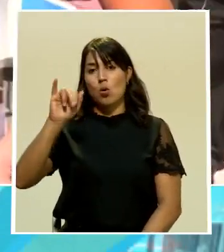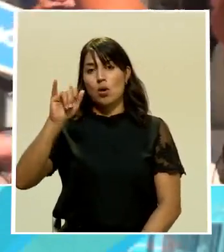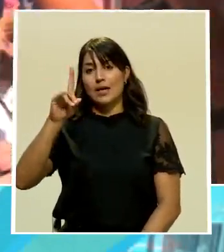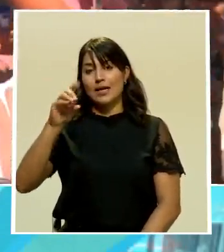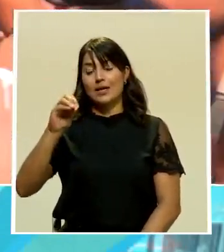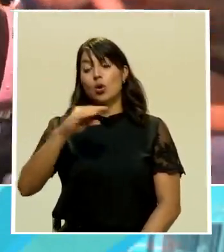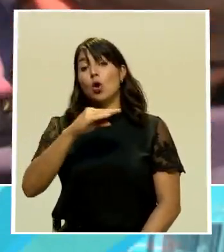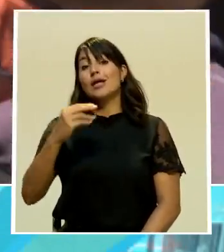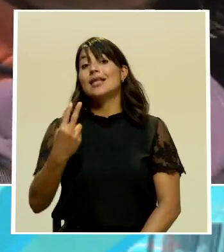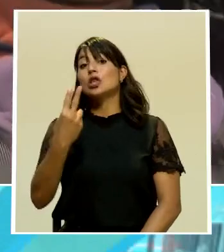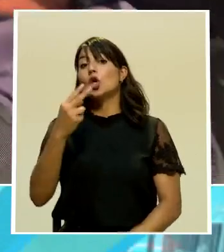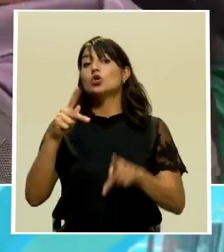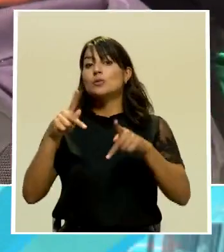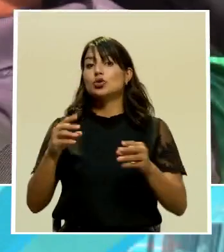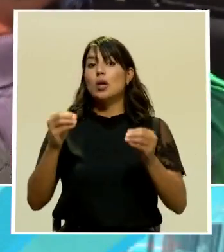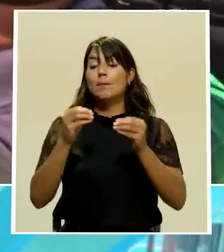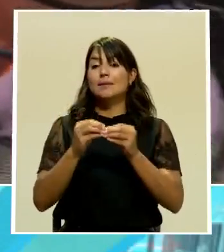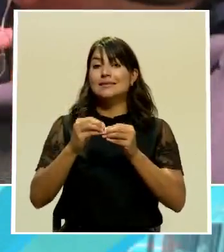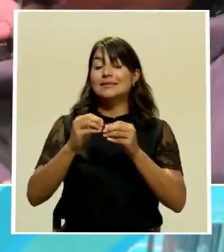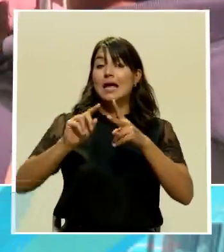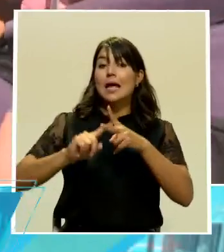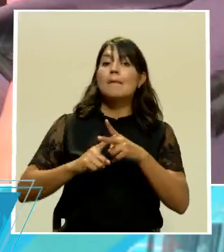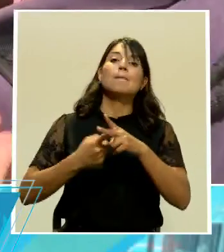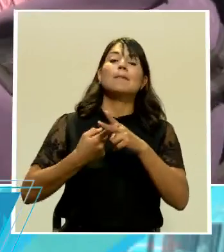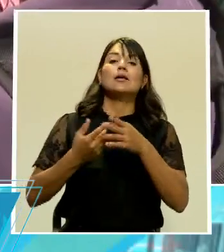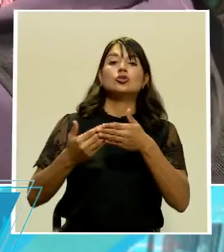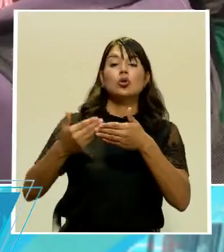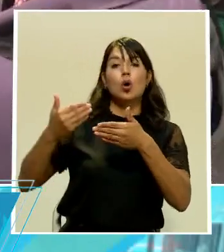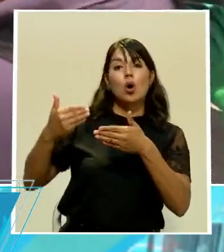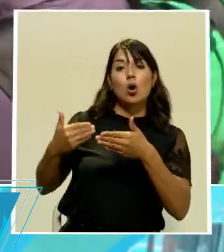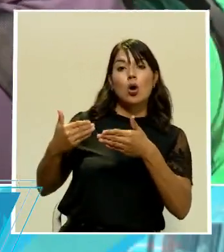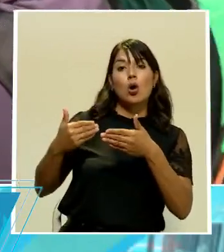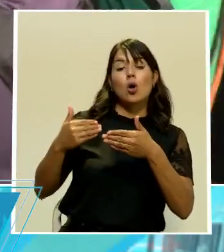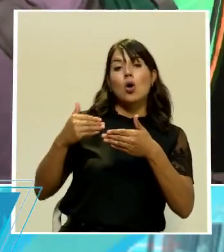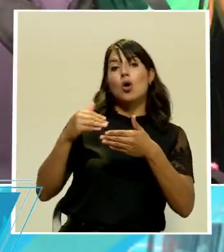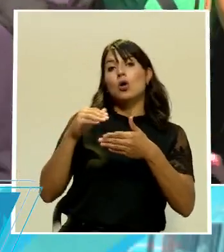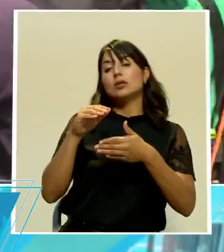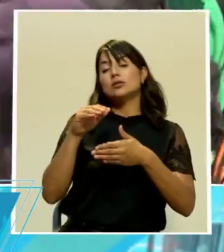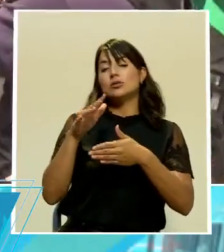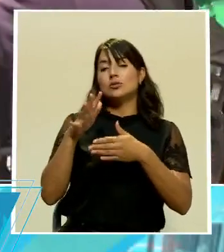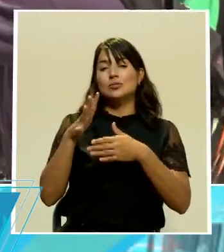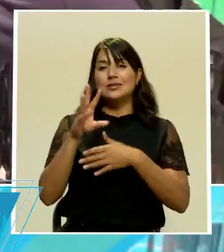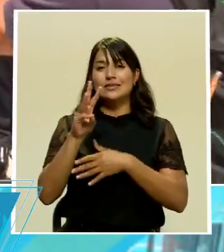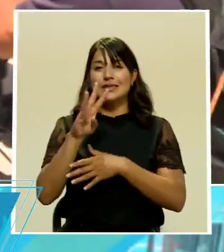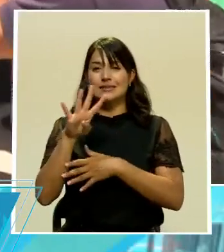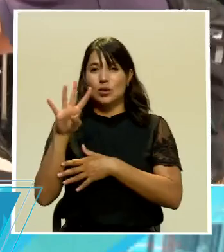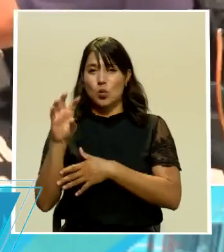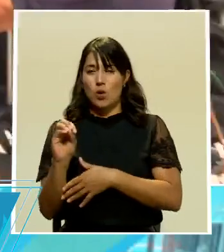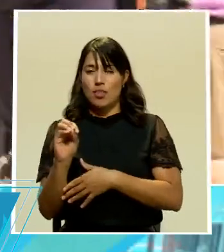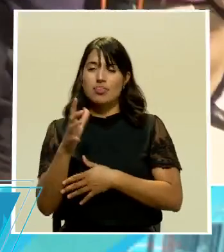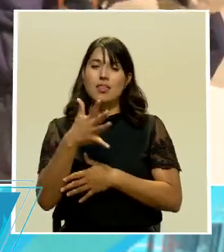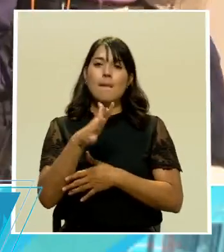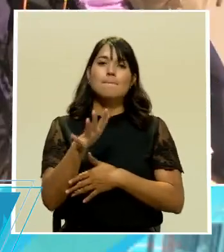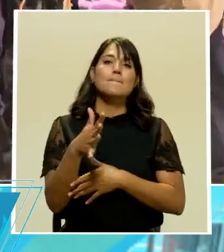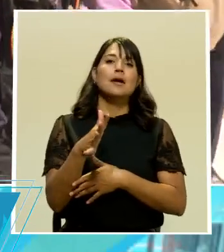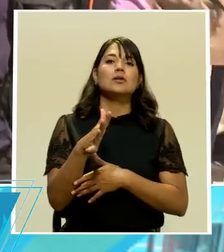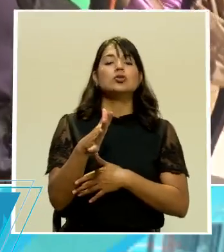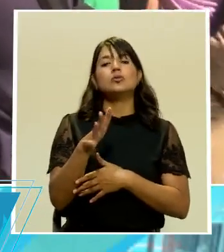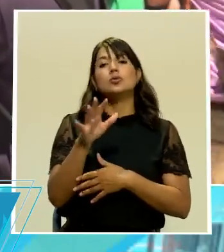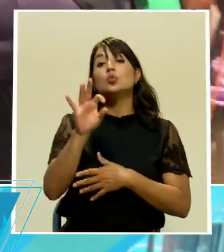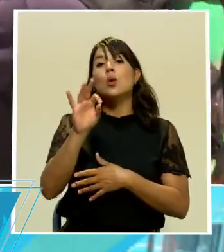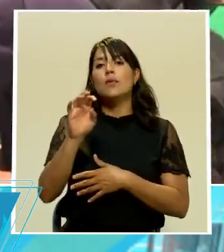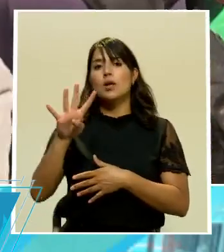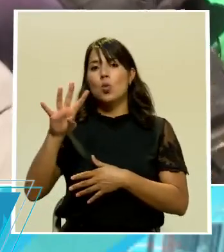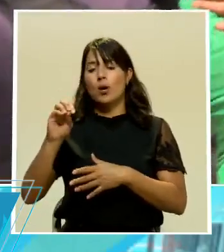Hace ya algunos 20 minutos aproximadamente salió Celimo Guido y las otras dos personas que estaban